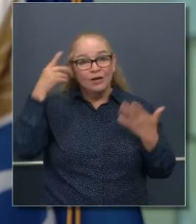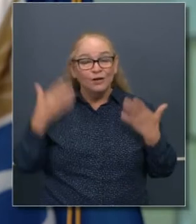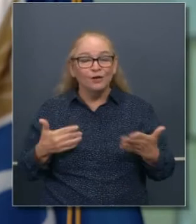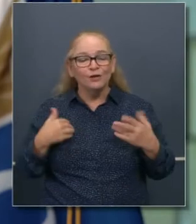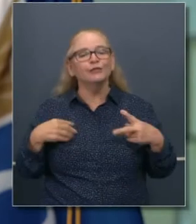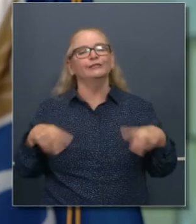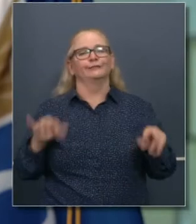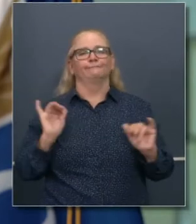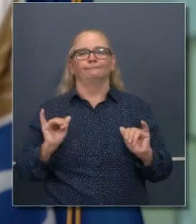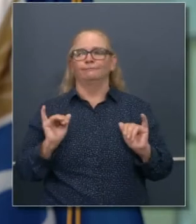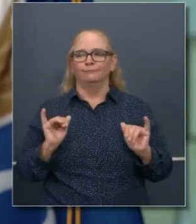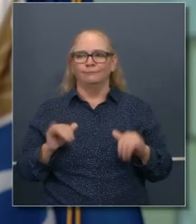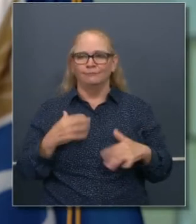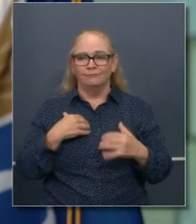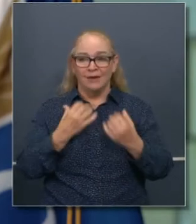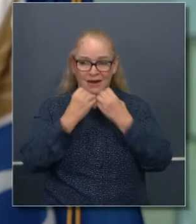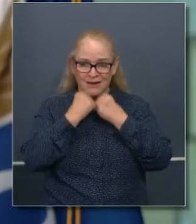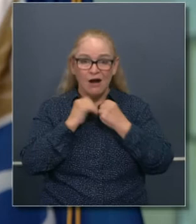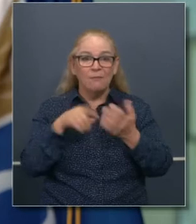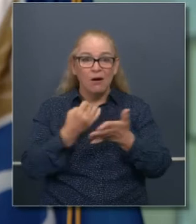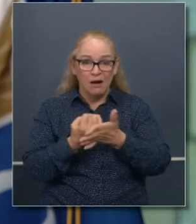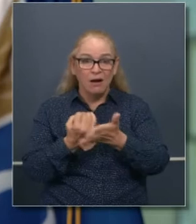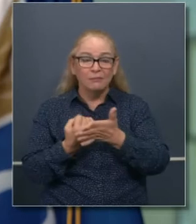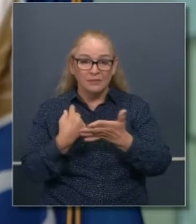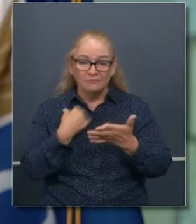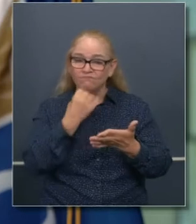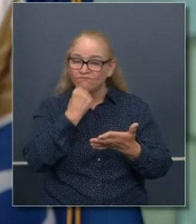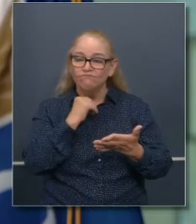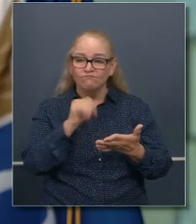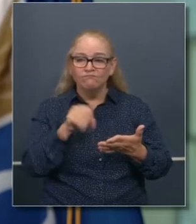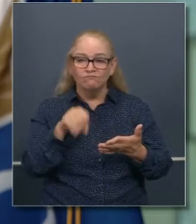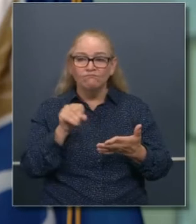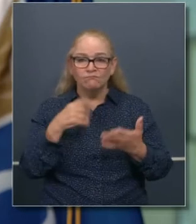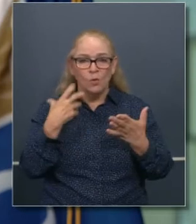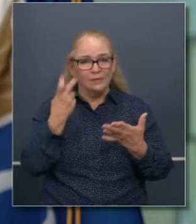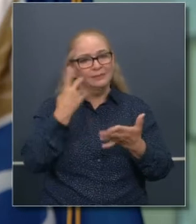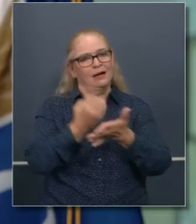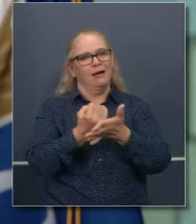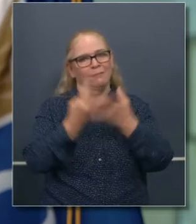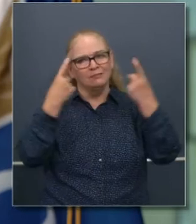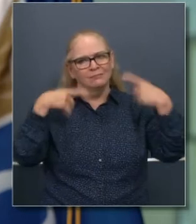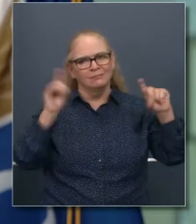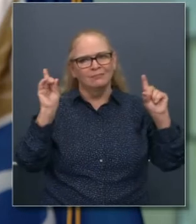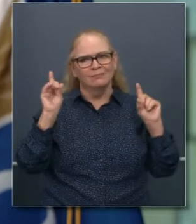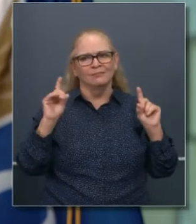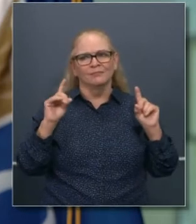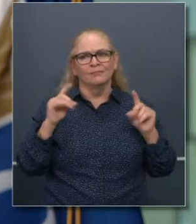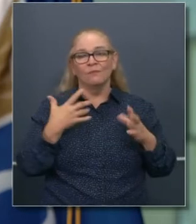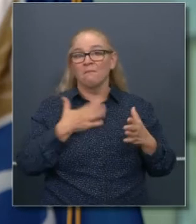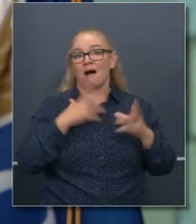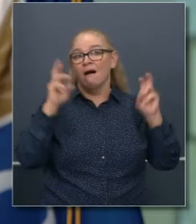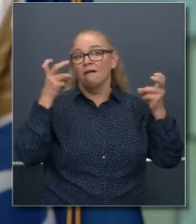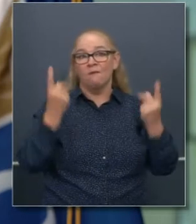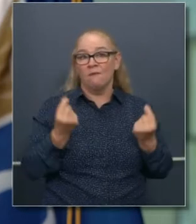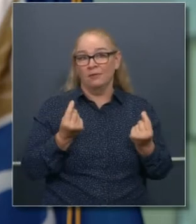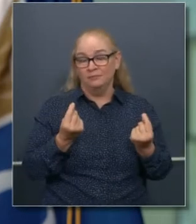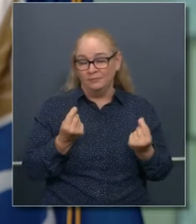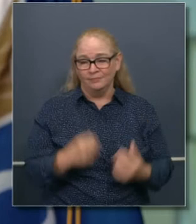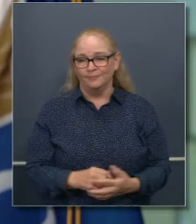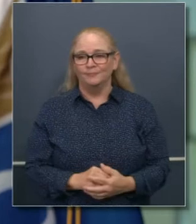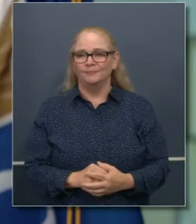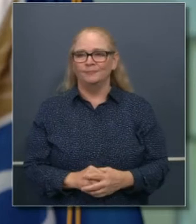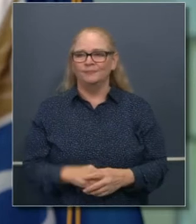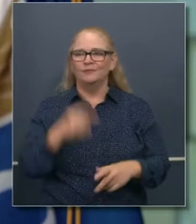gobernador de California. Es algo que me preocupa mucho, la prosperidad económica de nuestro estado. Y el mantra es muy sencillo. Es que no puedes ser pro